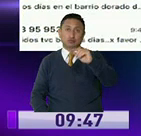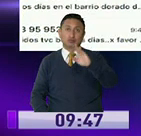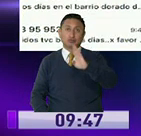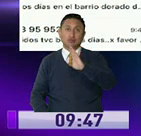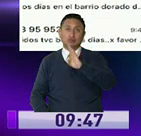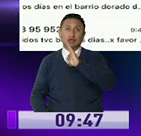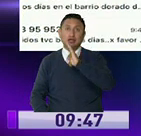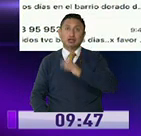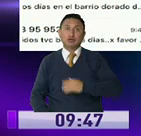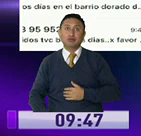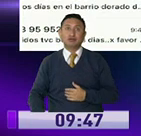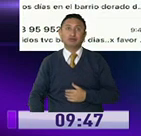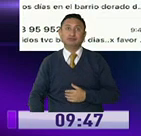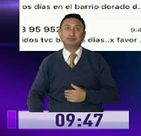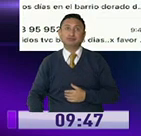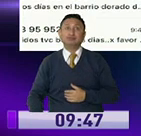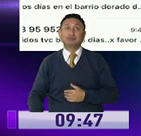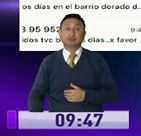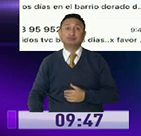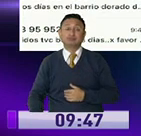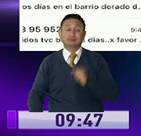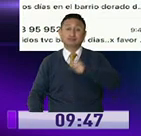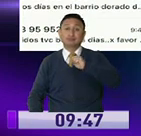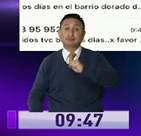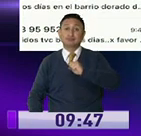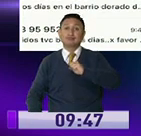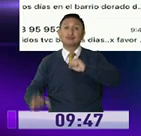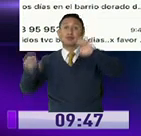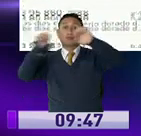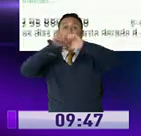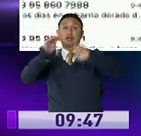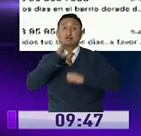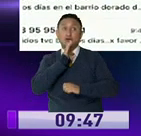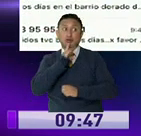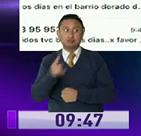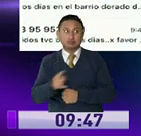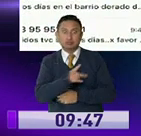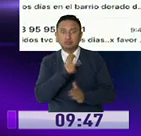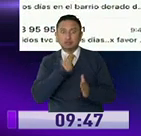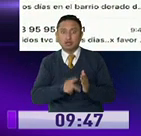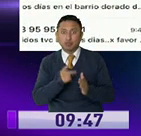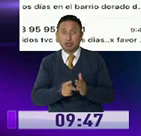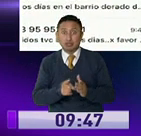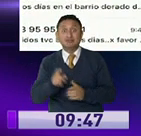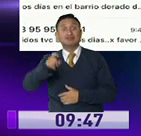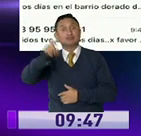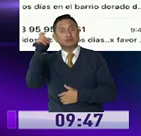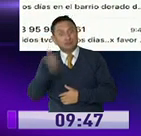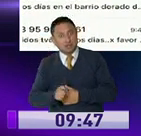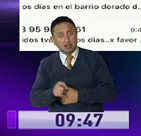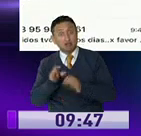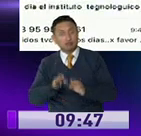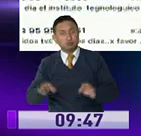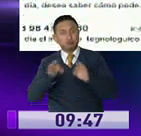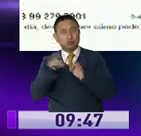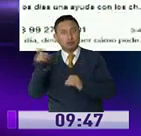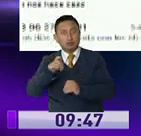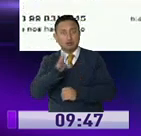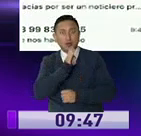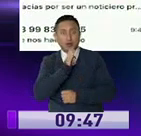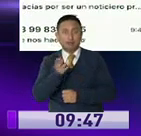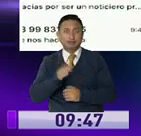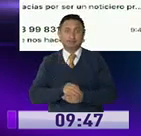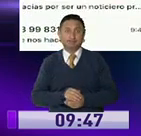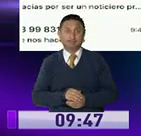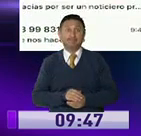Una semana. Híjole. Ahí hay que hacer el llamado a la empresa de agua potable. ¿Qué está pasando? Necesario. Súper necesario el agua.